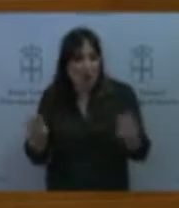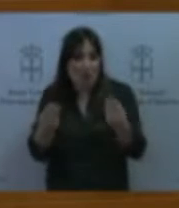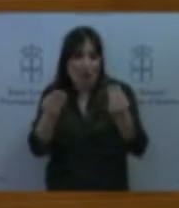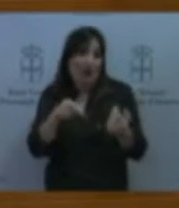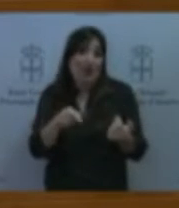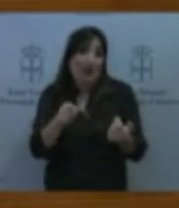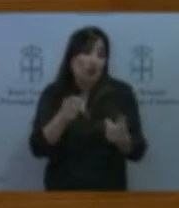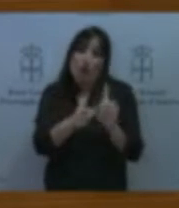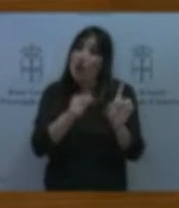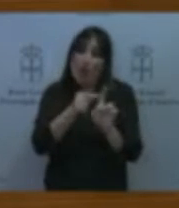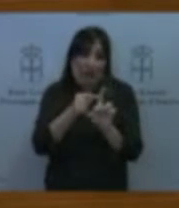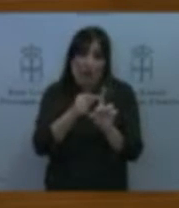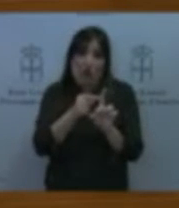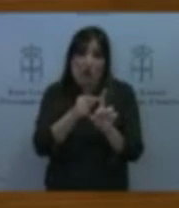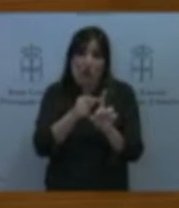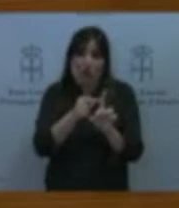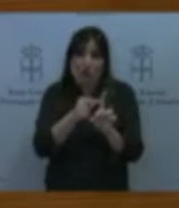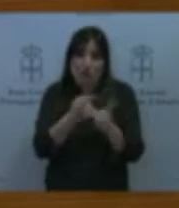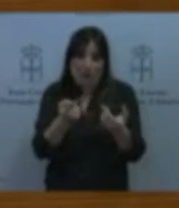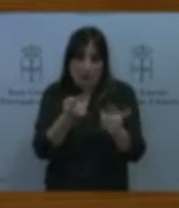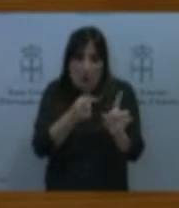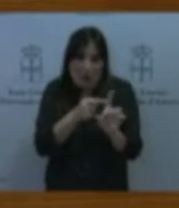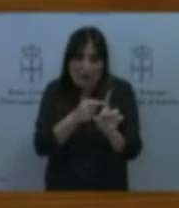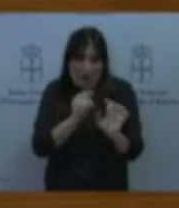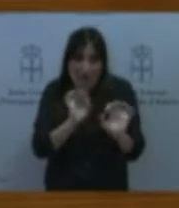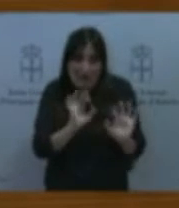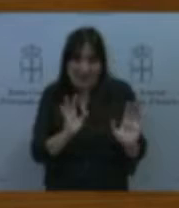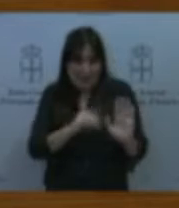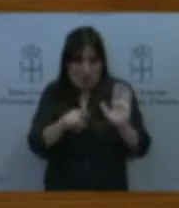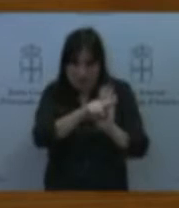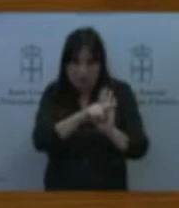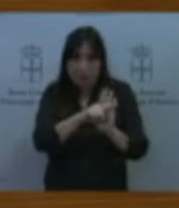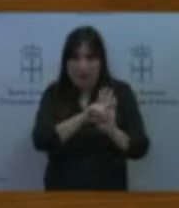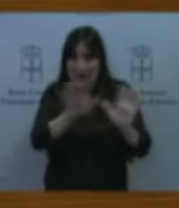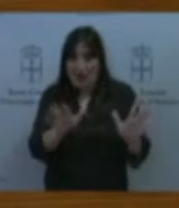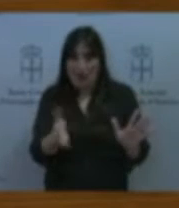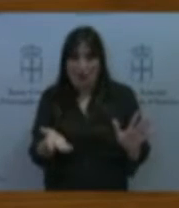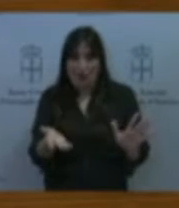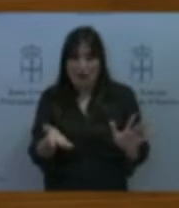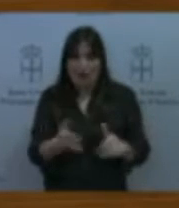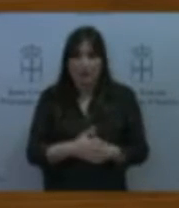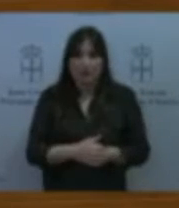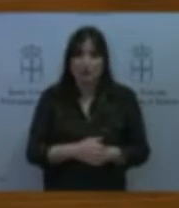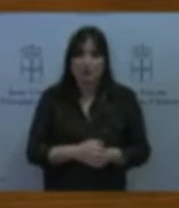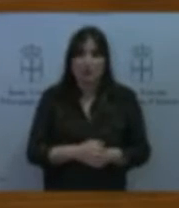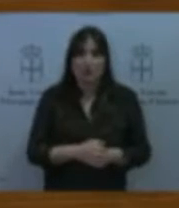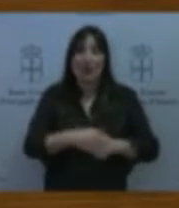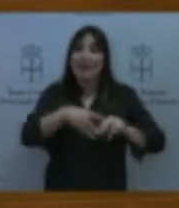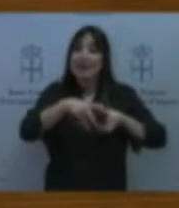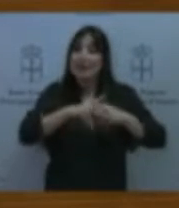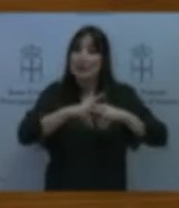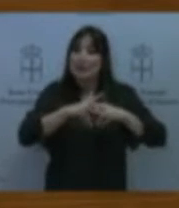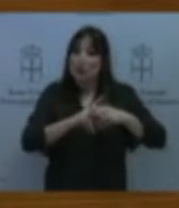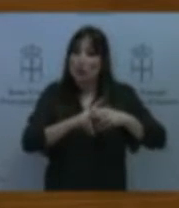convertido ya en uno de nuestros objetivos principales. Instrumento adecuado o instrumento